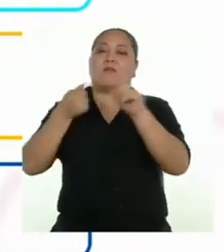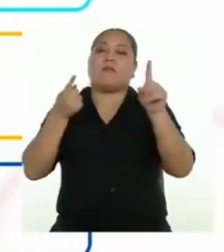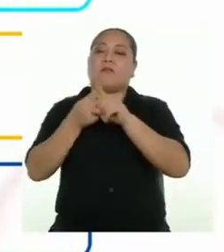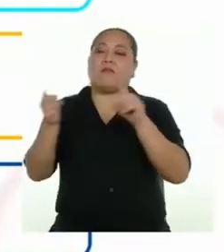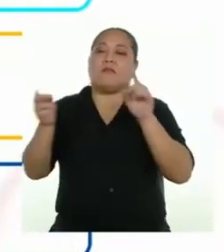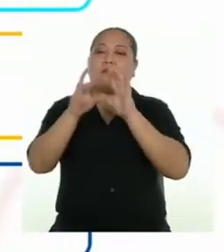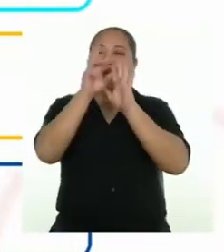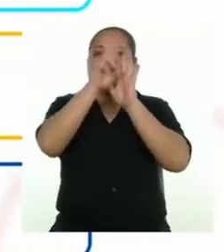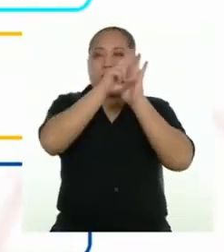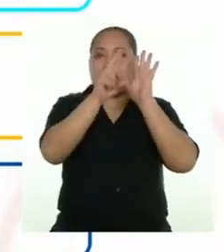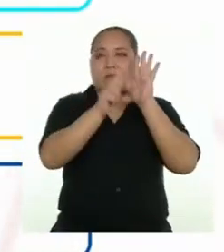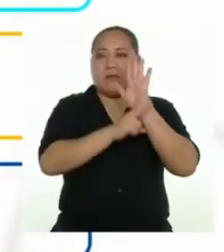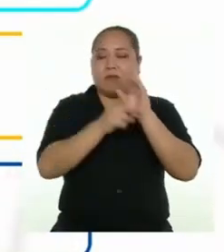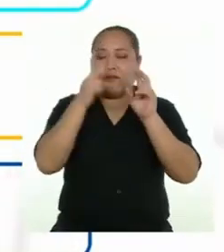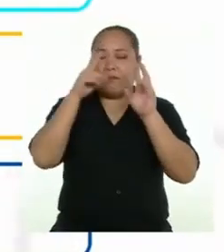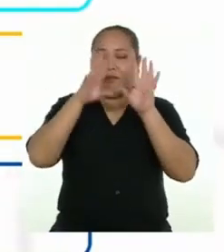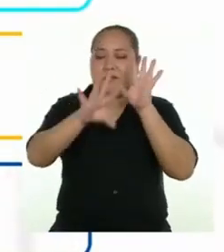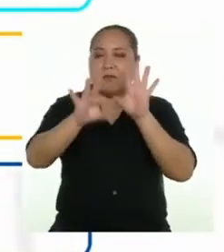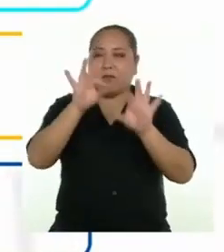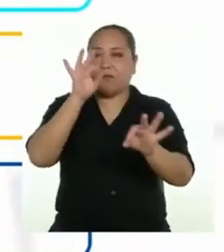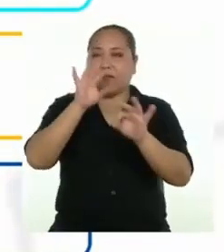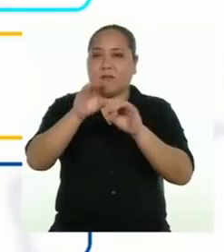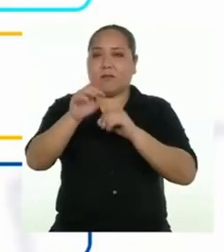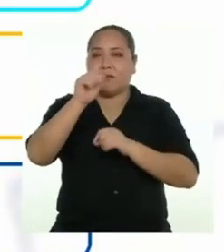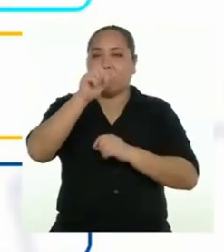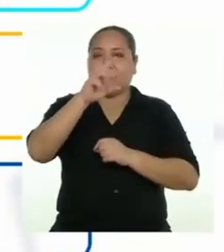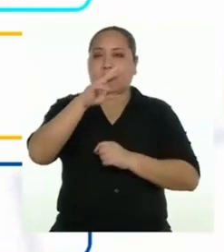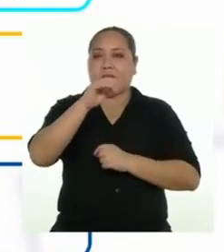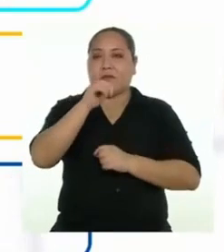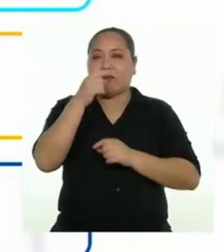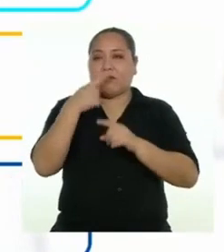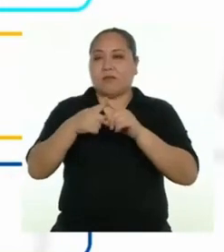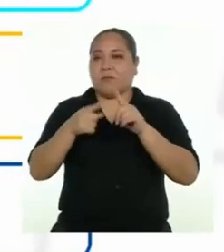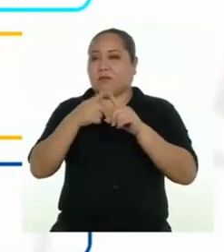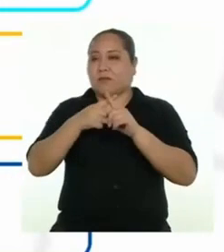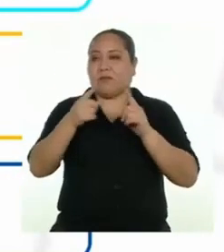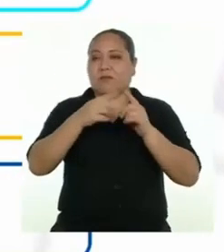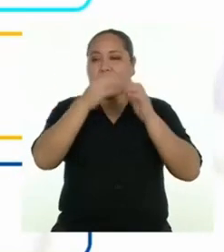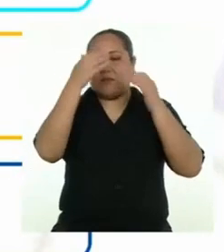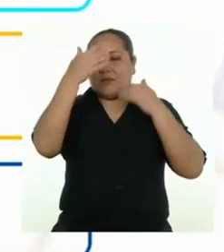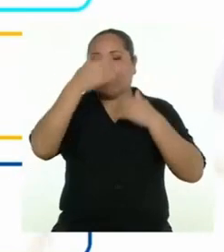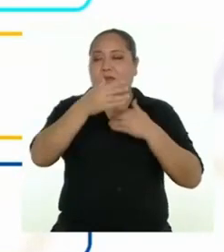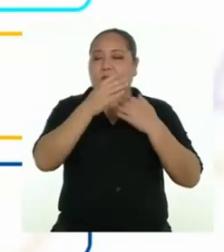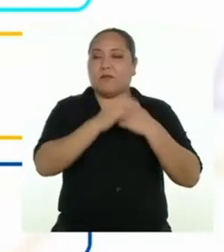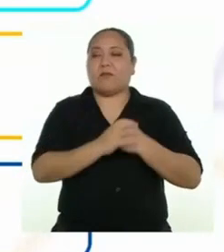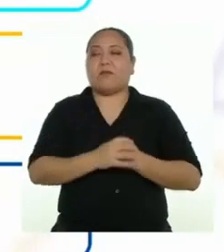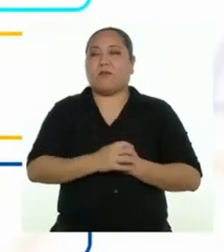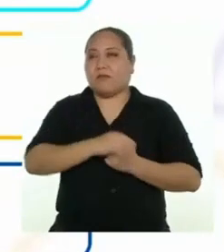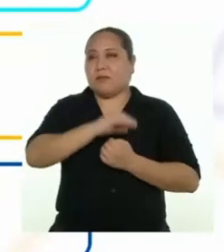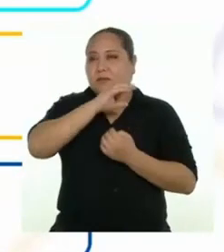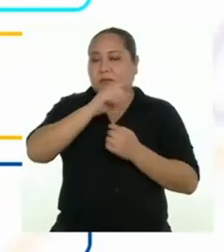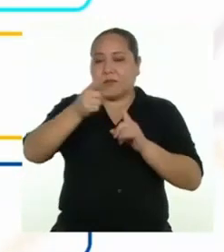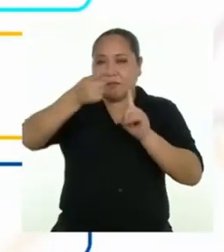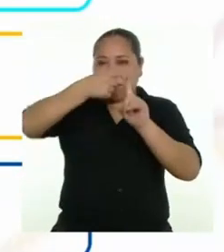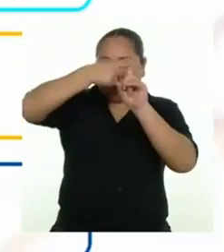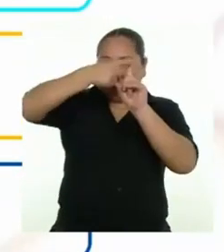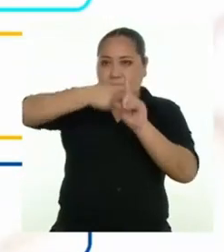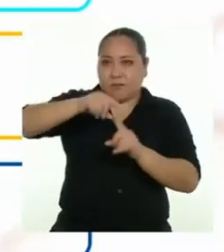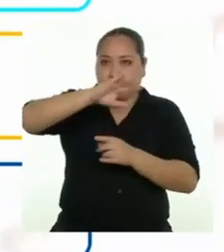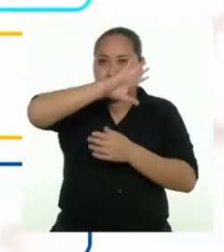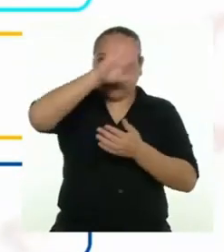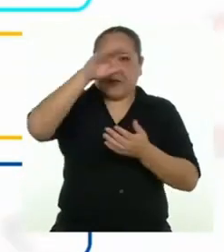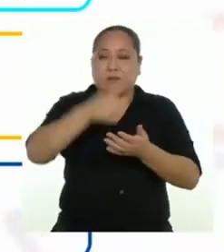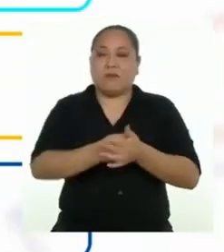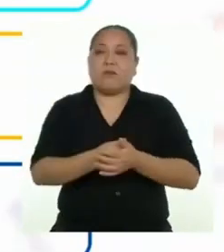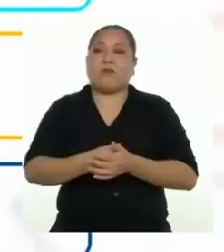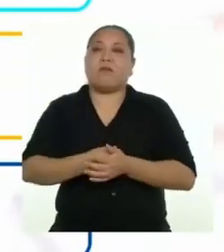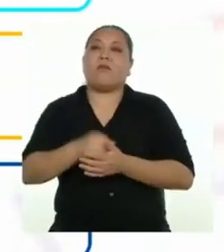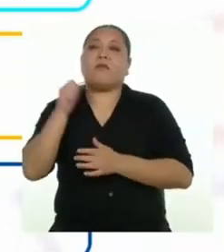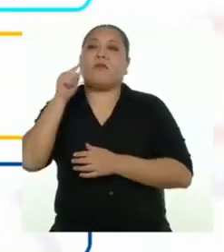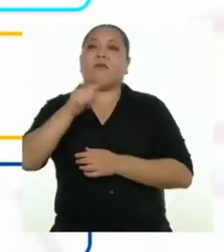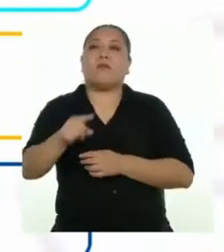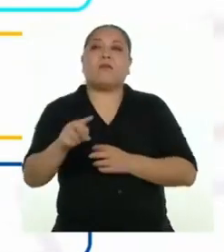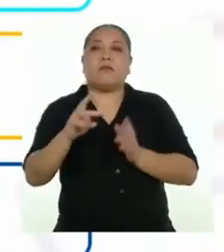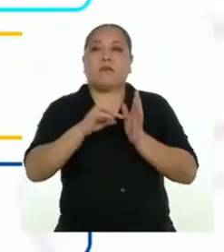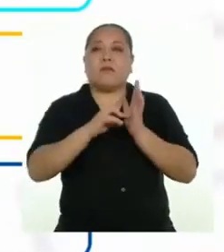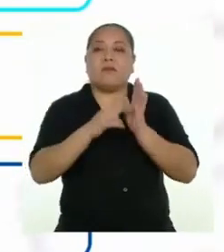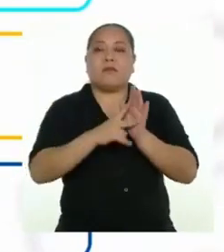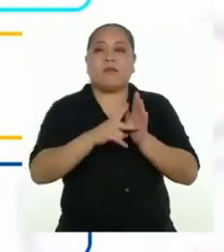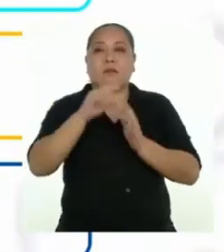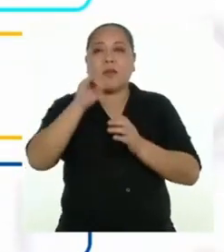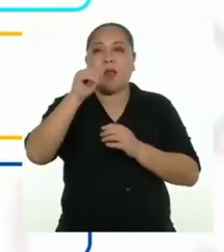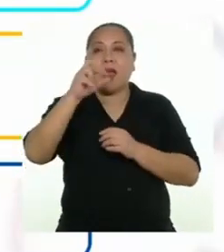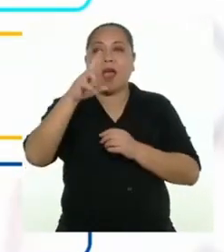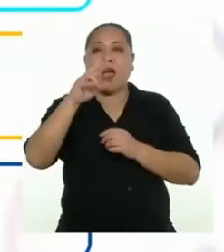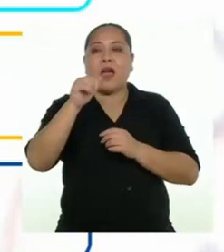relaciones para determinar las áreas de las distintas caras. La suma de todas esas áreas nos da el área total del prisma